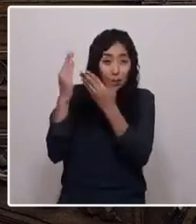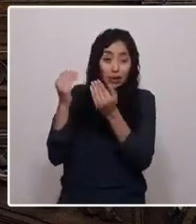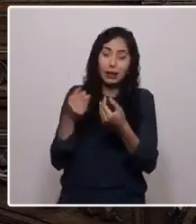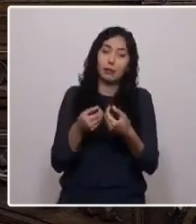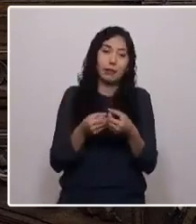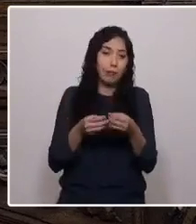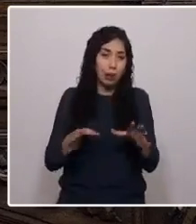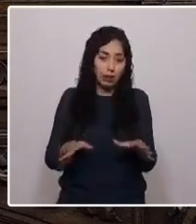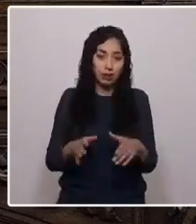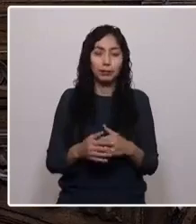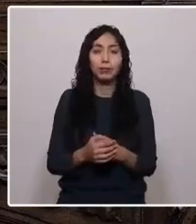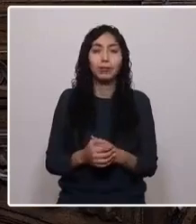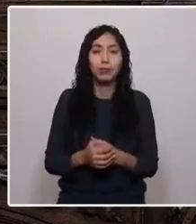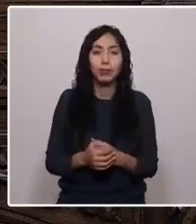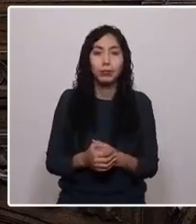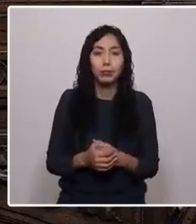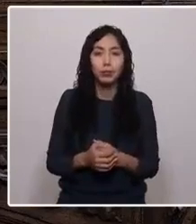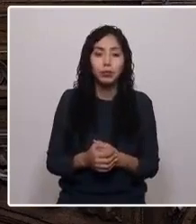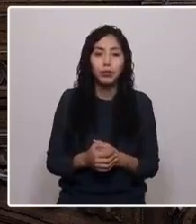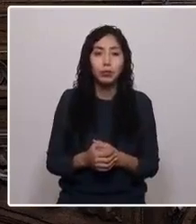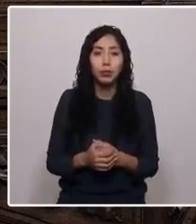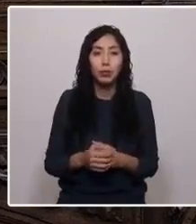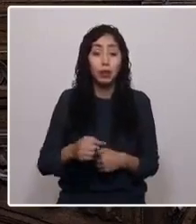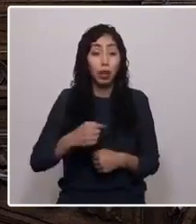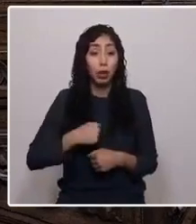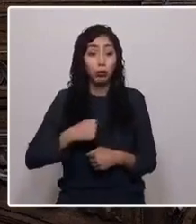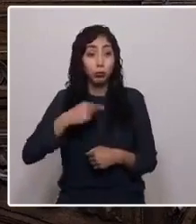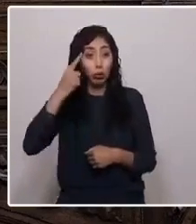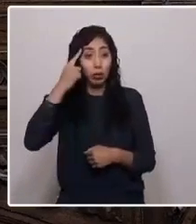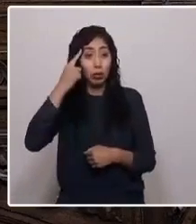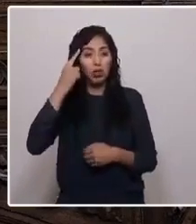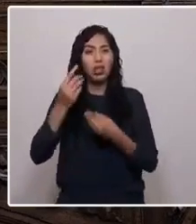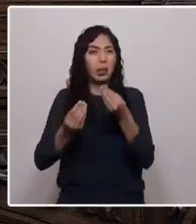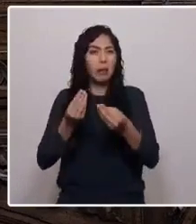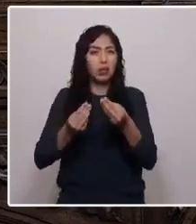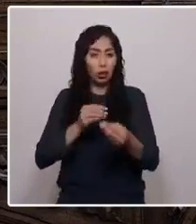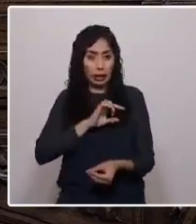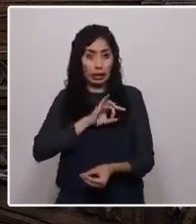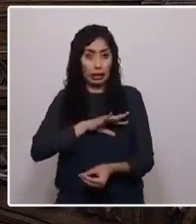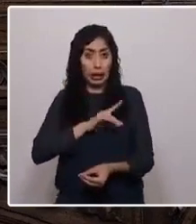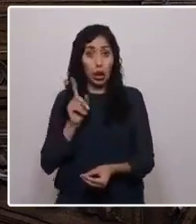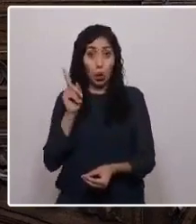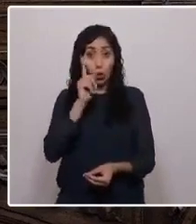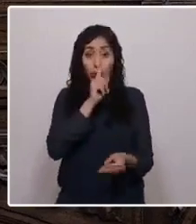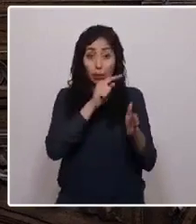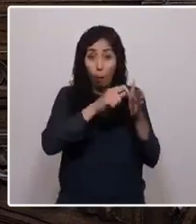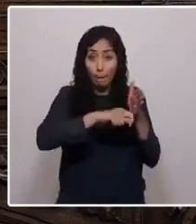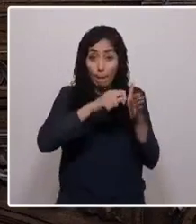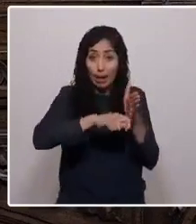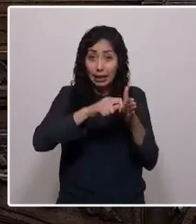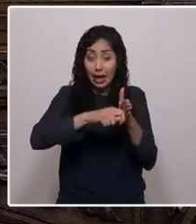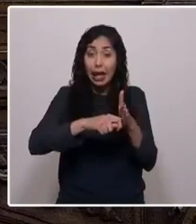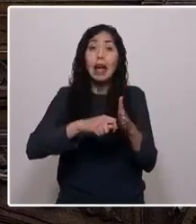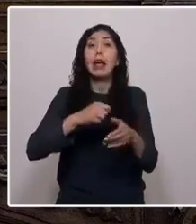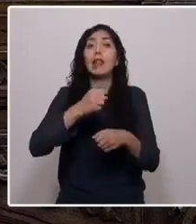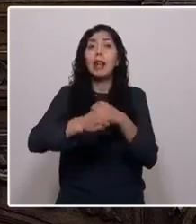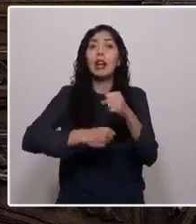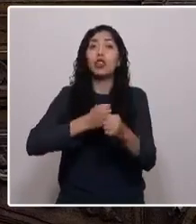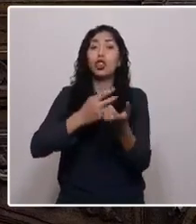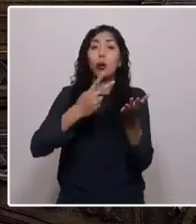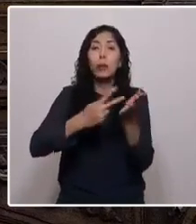Pues bien, yo creo que lo que sucedió en Chile en los últimos meses del año 2019